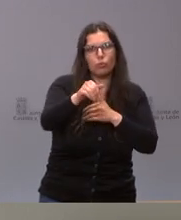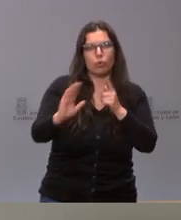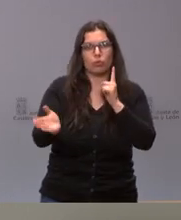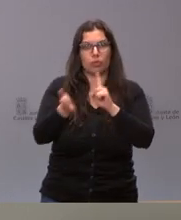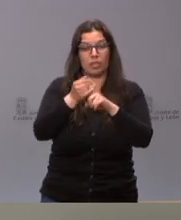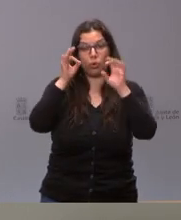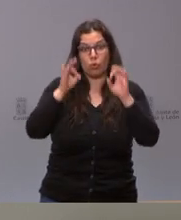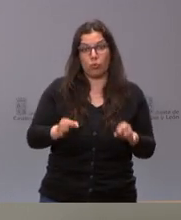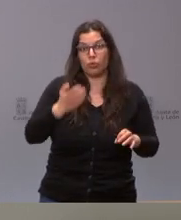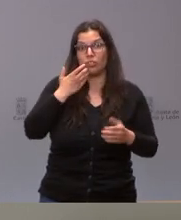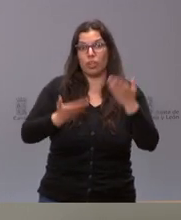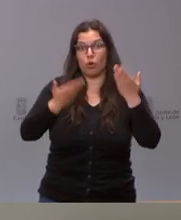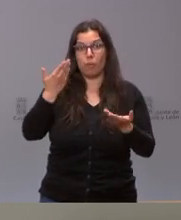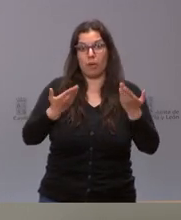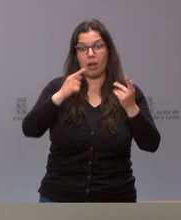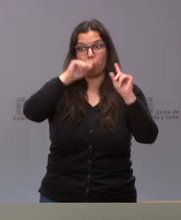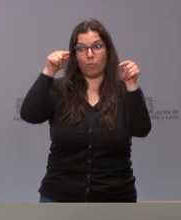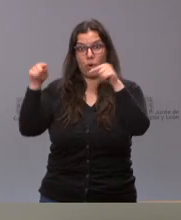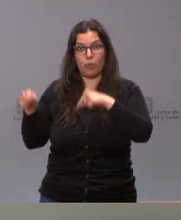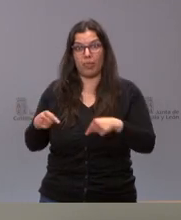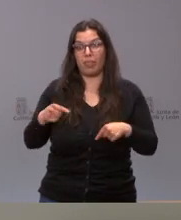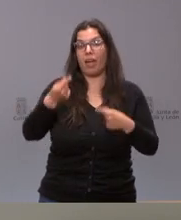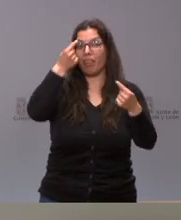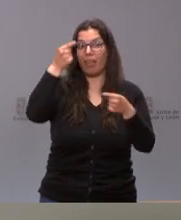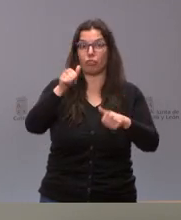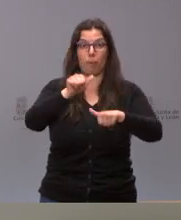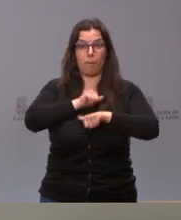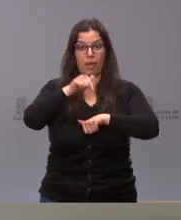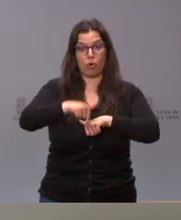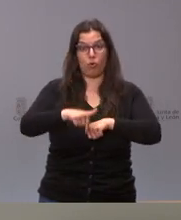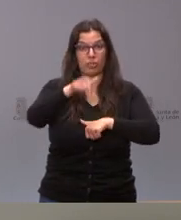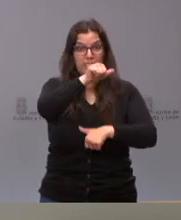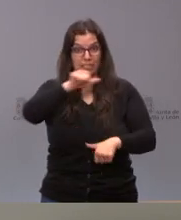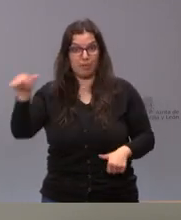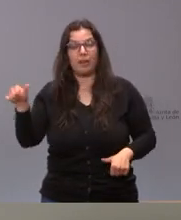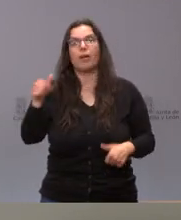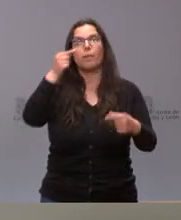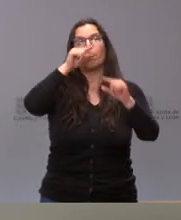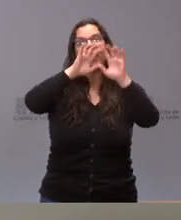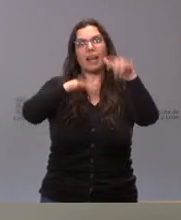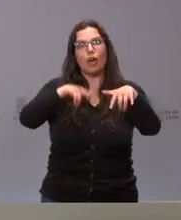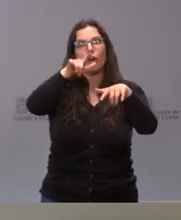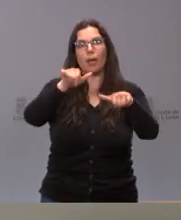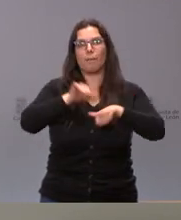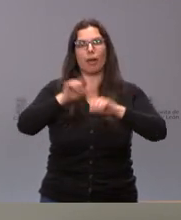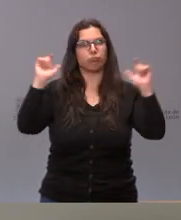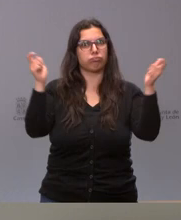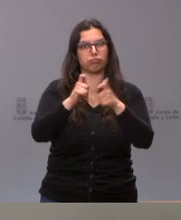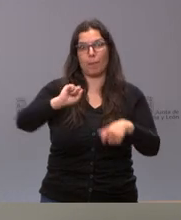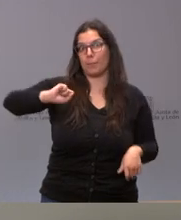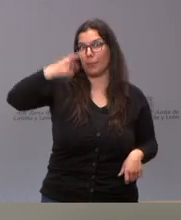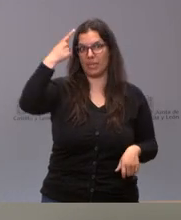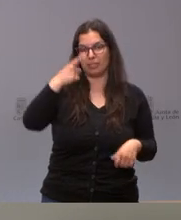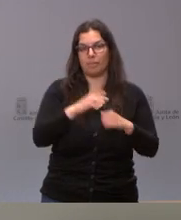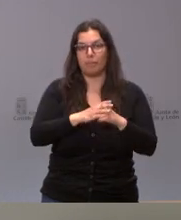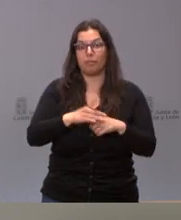bajó el paro con los datos que hemos conocido esta semana en términos de paro registrado y es León una de las provincias donde más